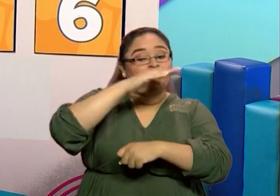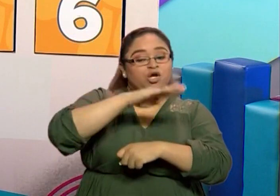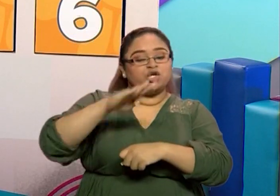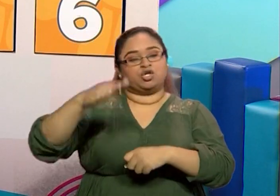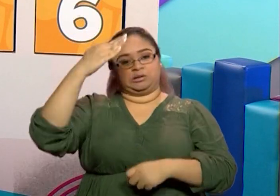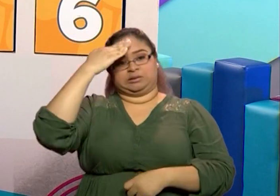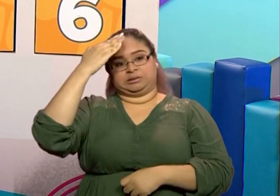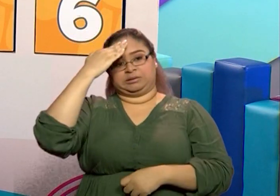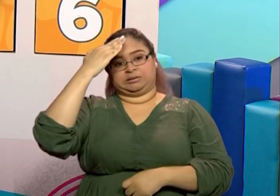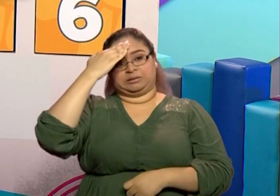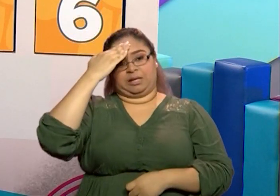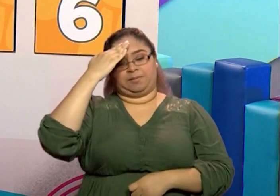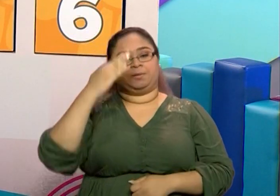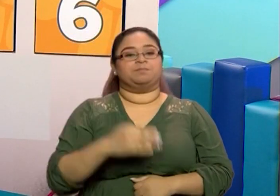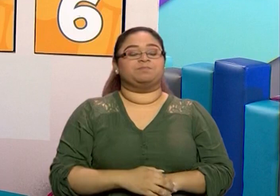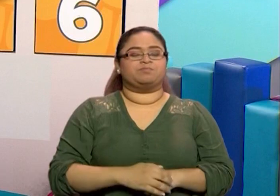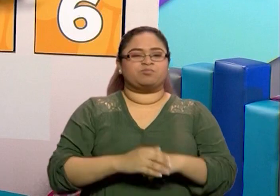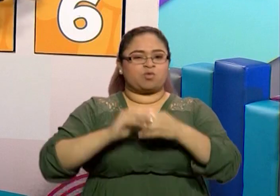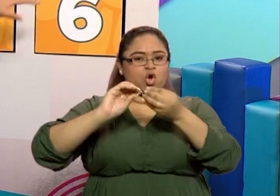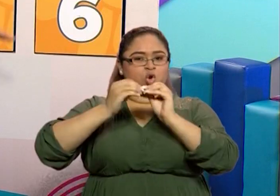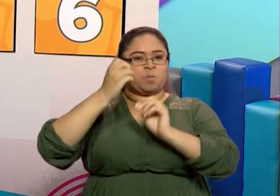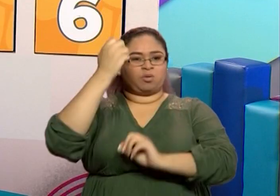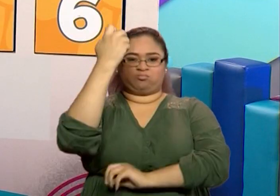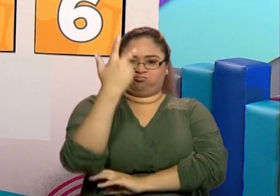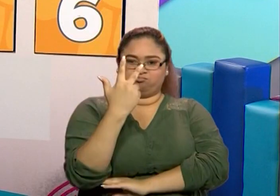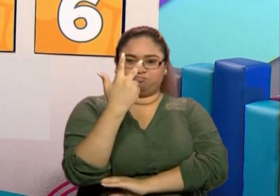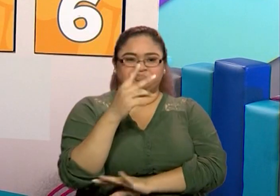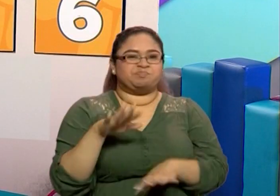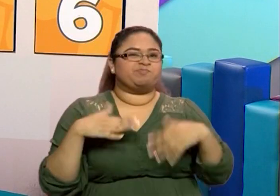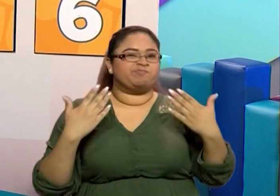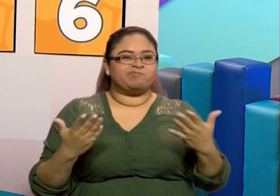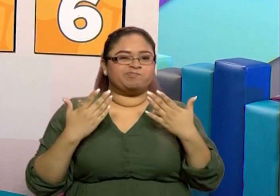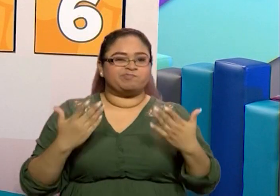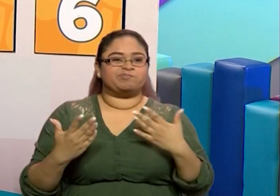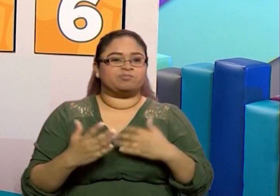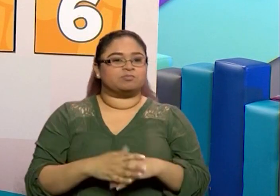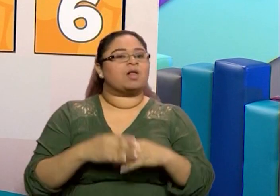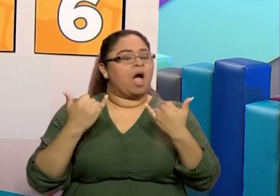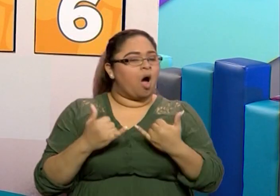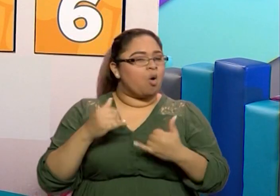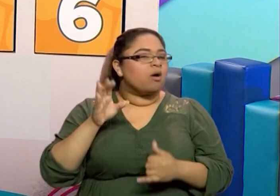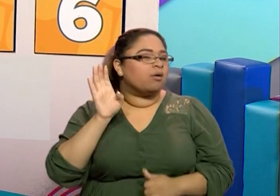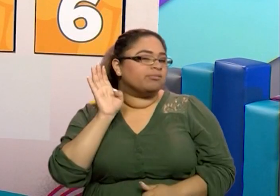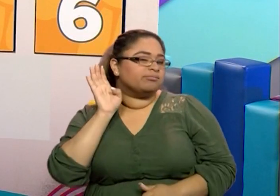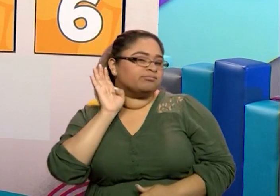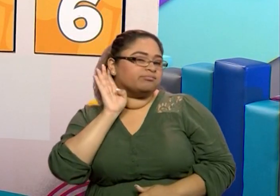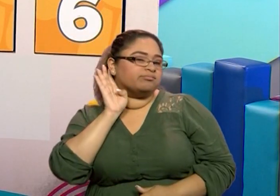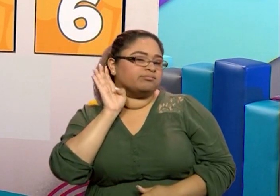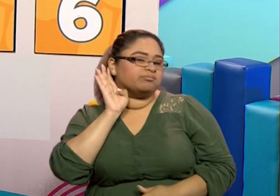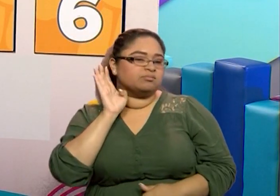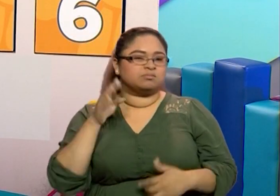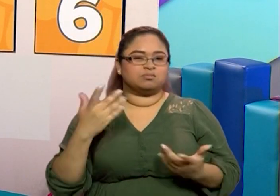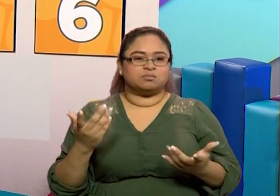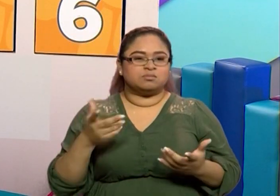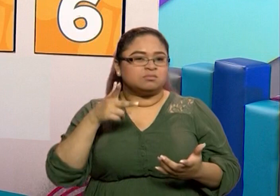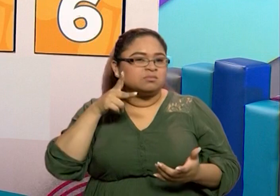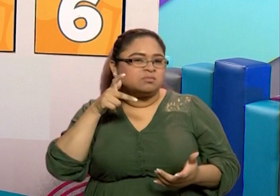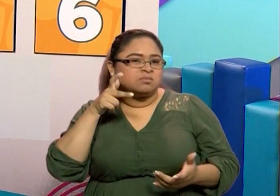Nuestro tercer fenómeno... Vamos a ver, vamos a escuchar lo que es...